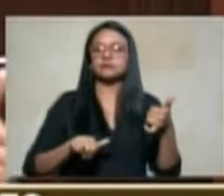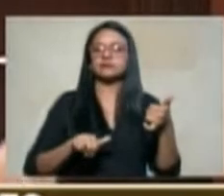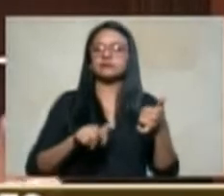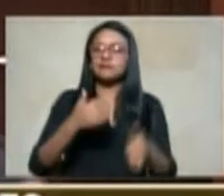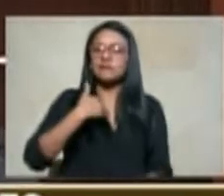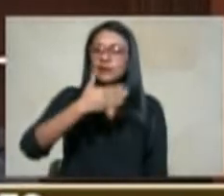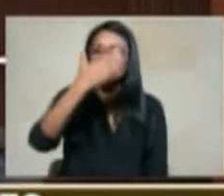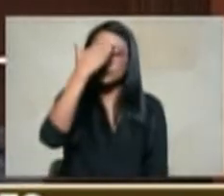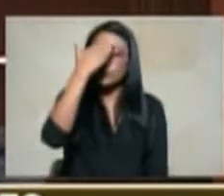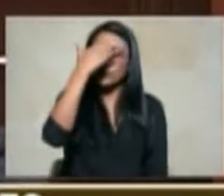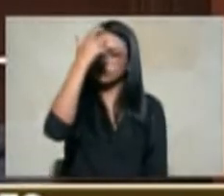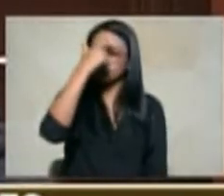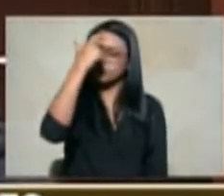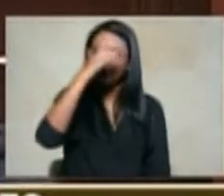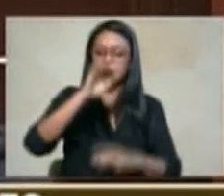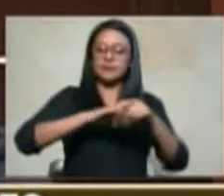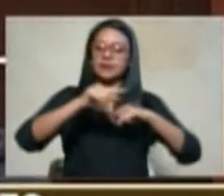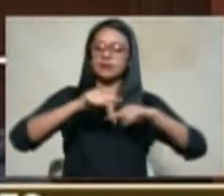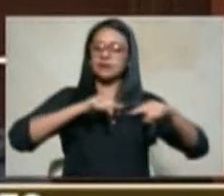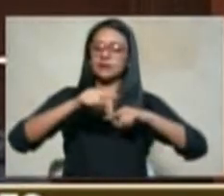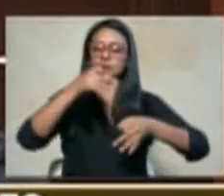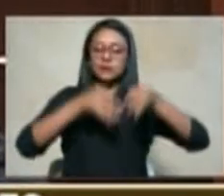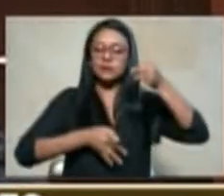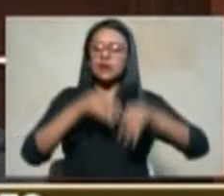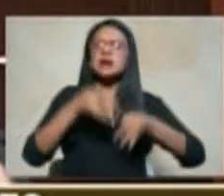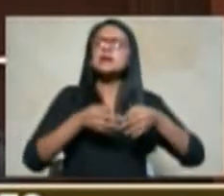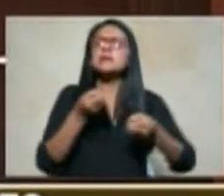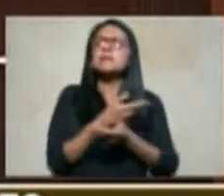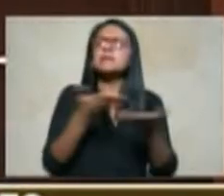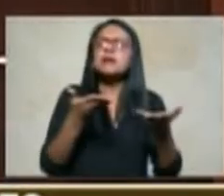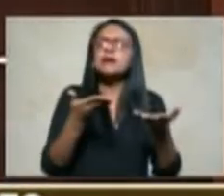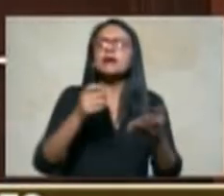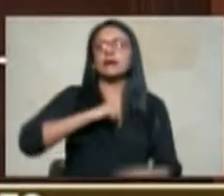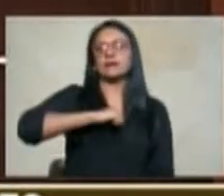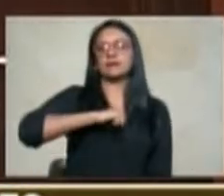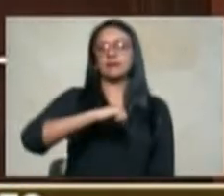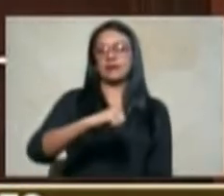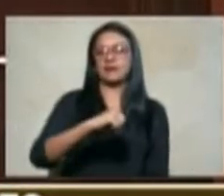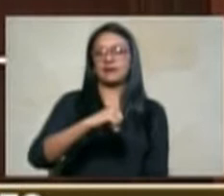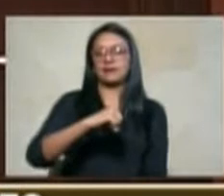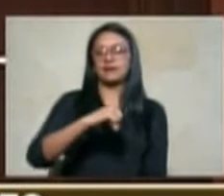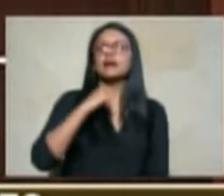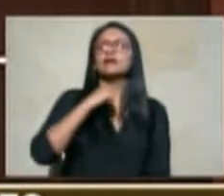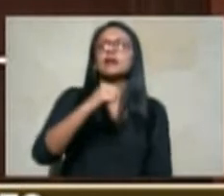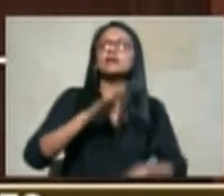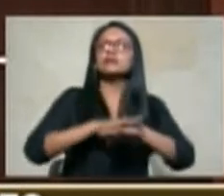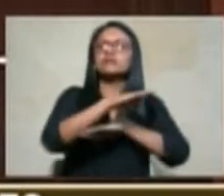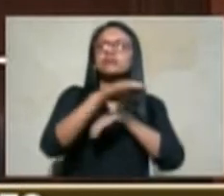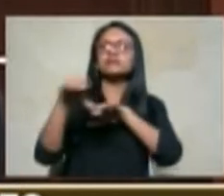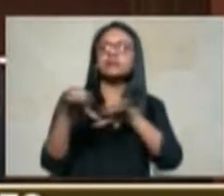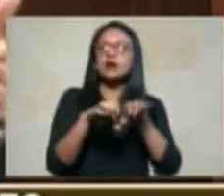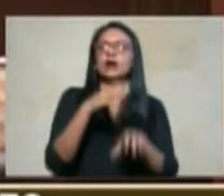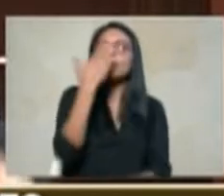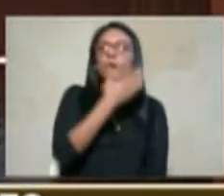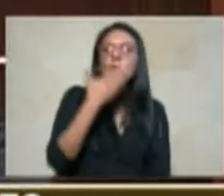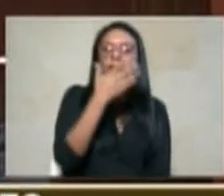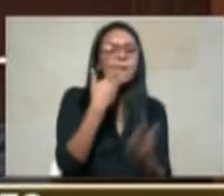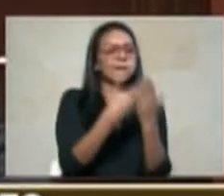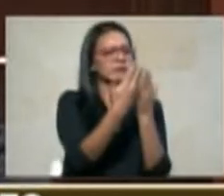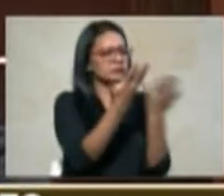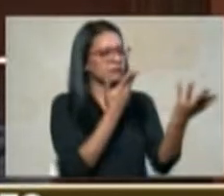de justicia para impartir el derecho según los hechos pruebas y testimonios allegados al proceso